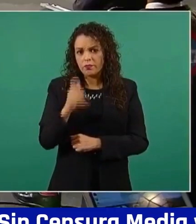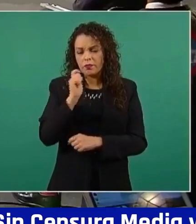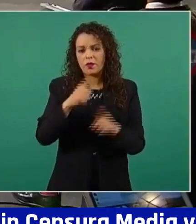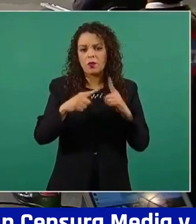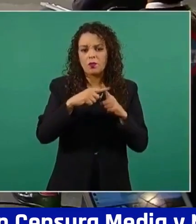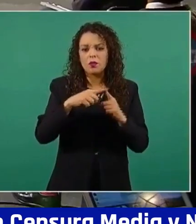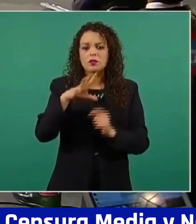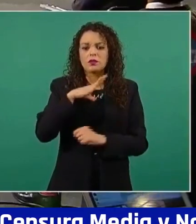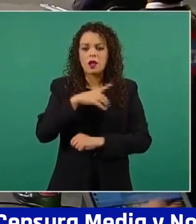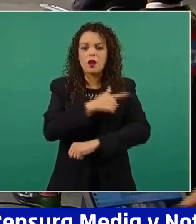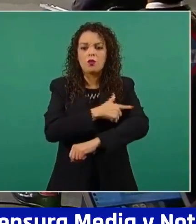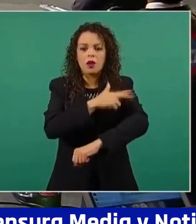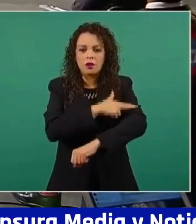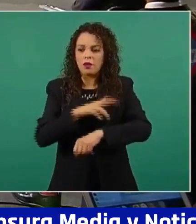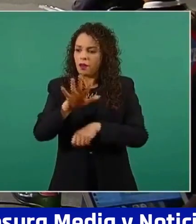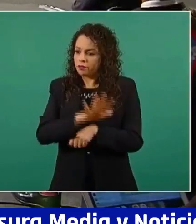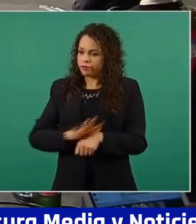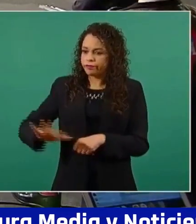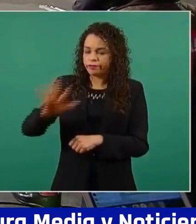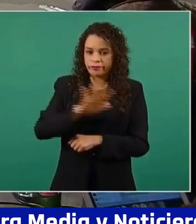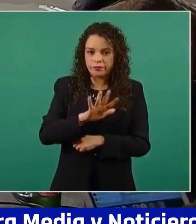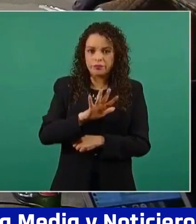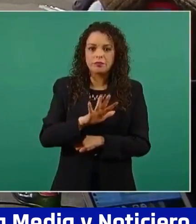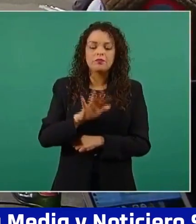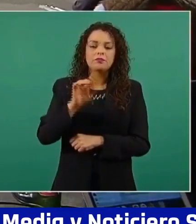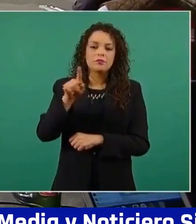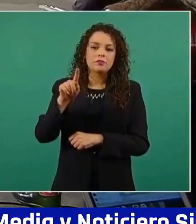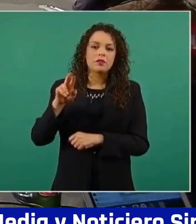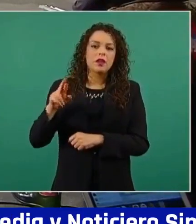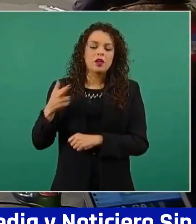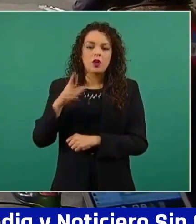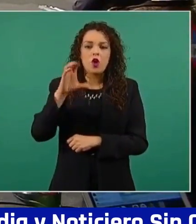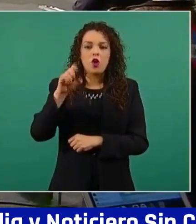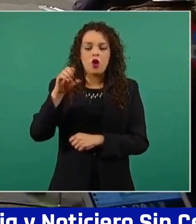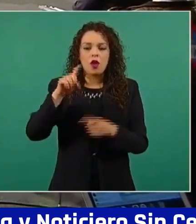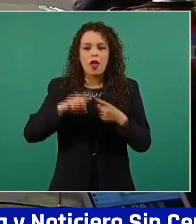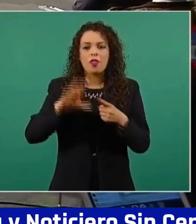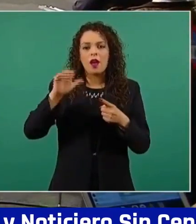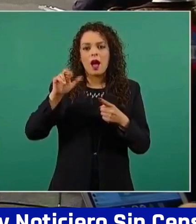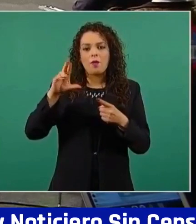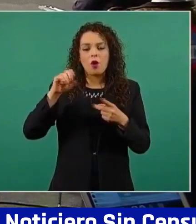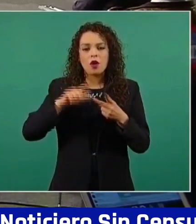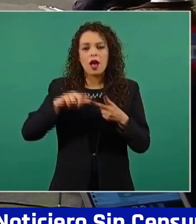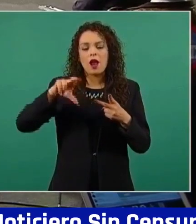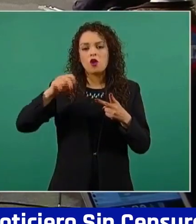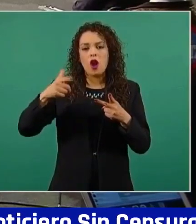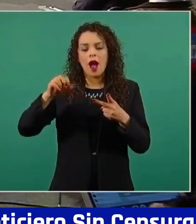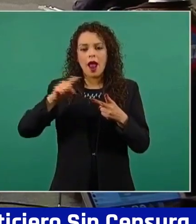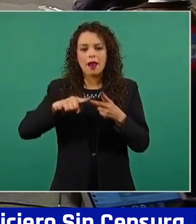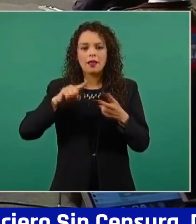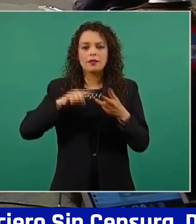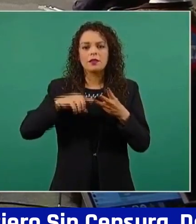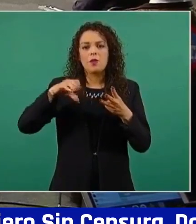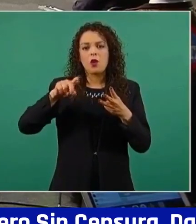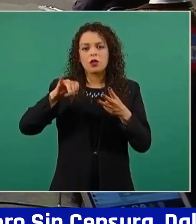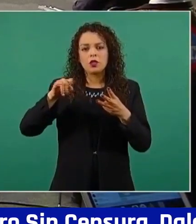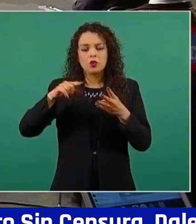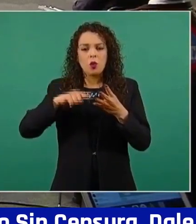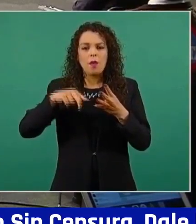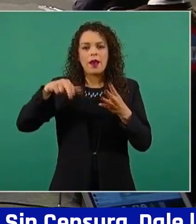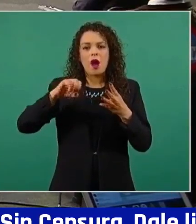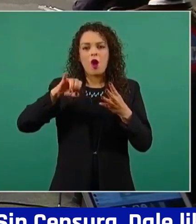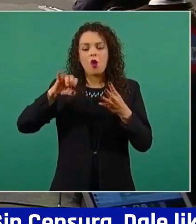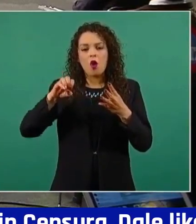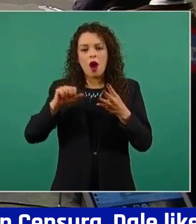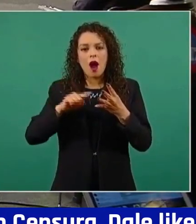prácticamente en todo el territorio estatal. Sabemos que en San Luis Río Colorado, en Caborca, en Nogales, en Bavispe, en Moctezuma, en Navojoa, en